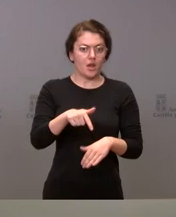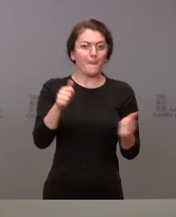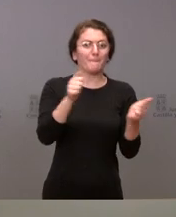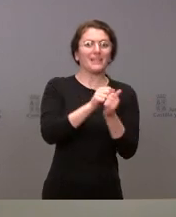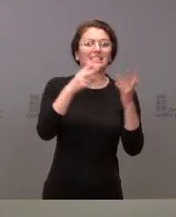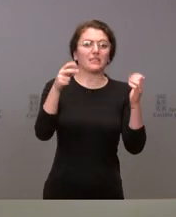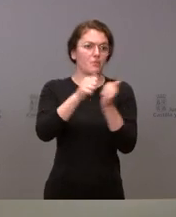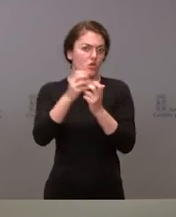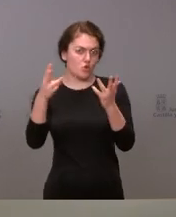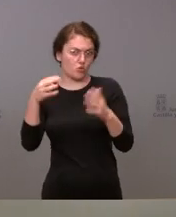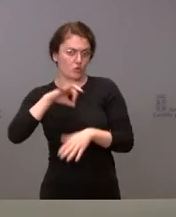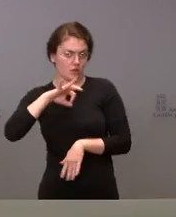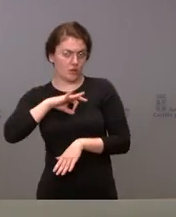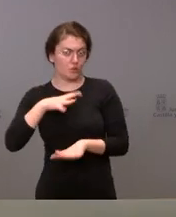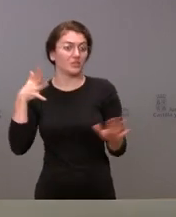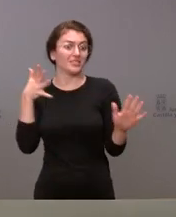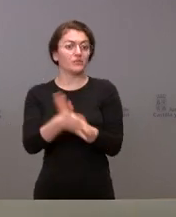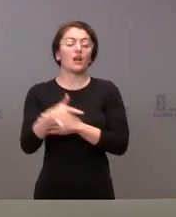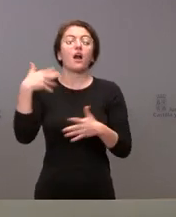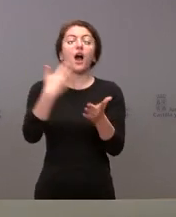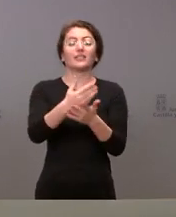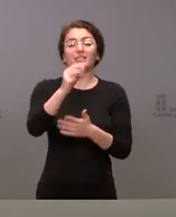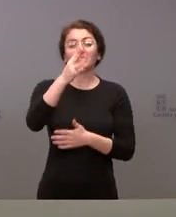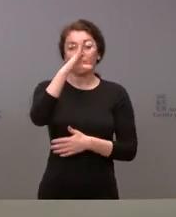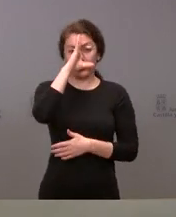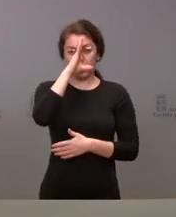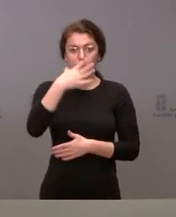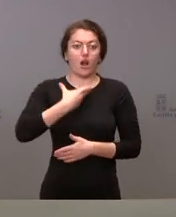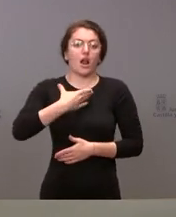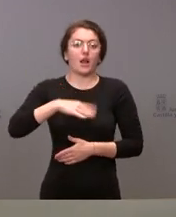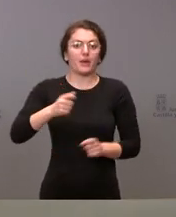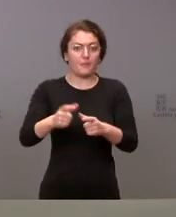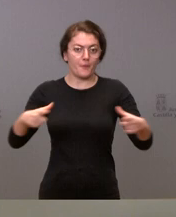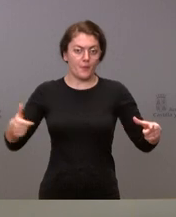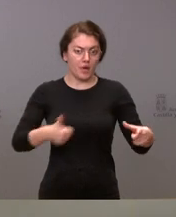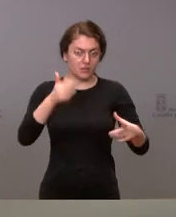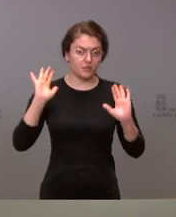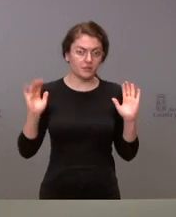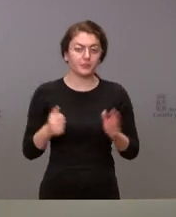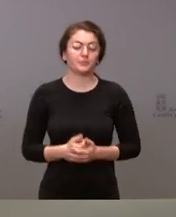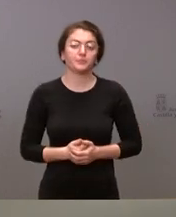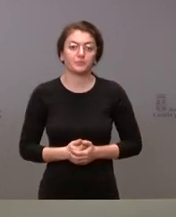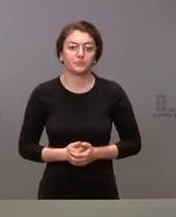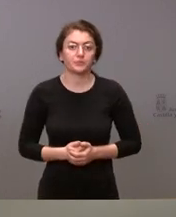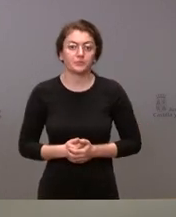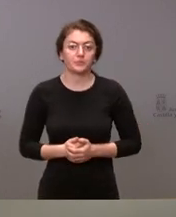-28 de enero. Por tanto, hasta el 3 de febrero esta cifra podrá incrementarse. Indicar también